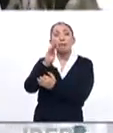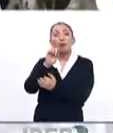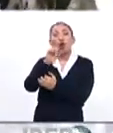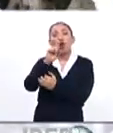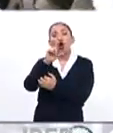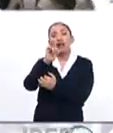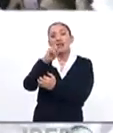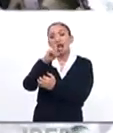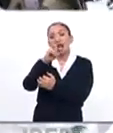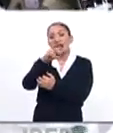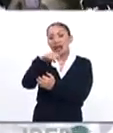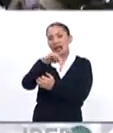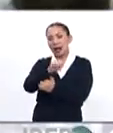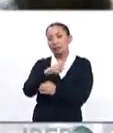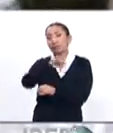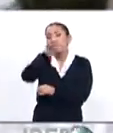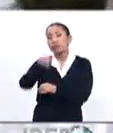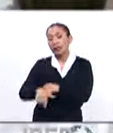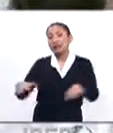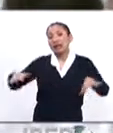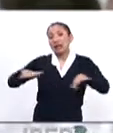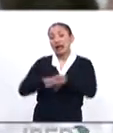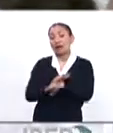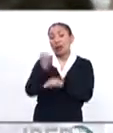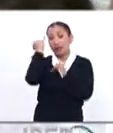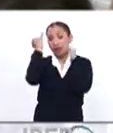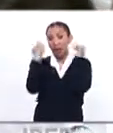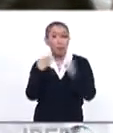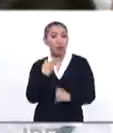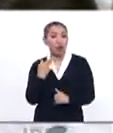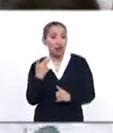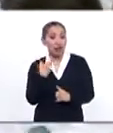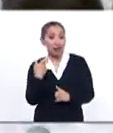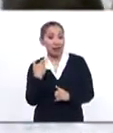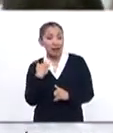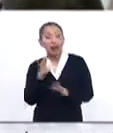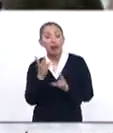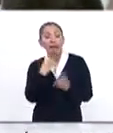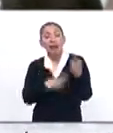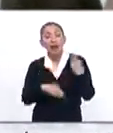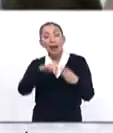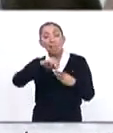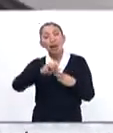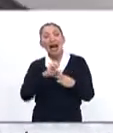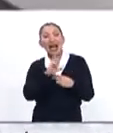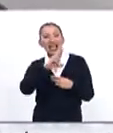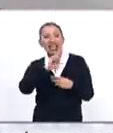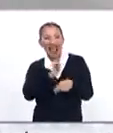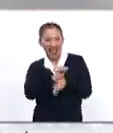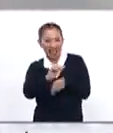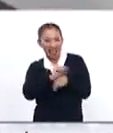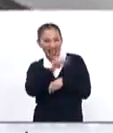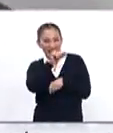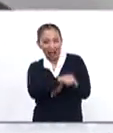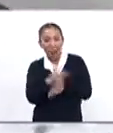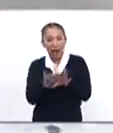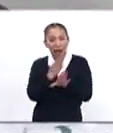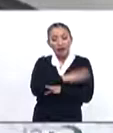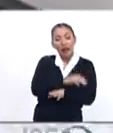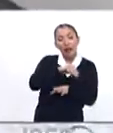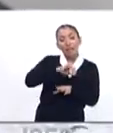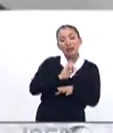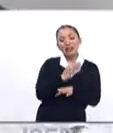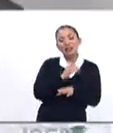Luego viene un cambio de ciclo político porque llega Mauricio Maocri al poder, pero antes llega Michel